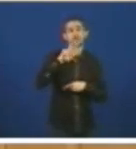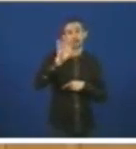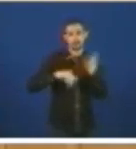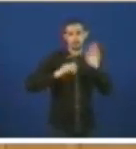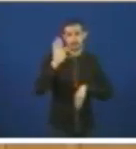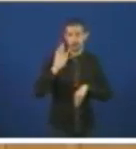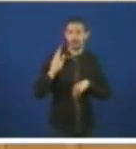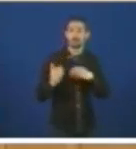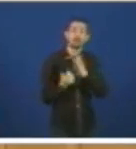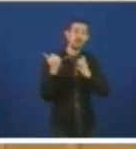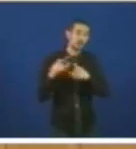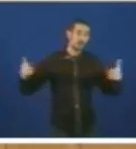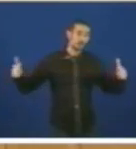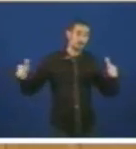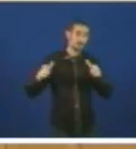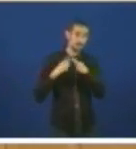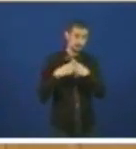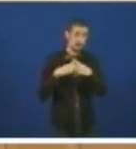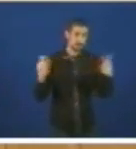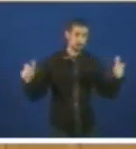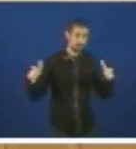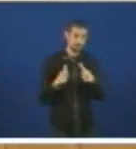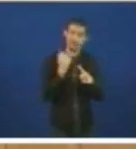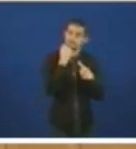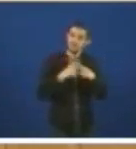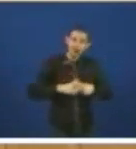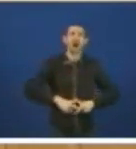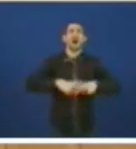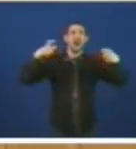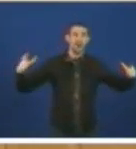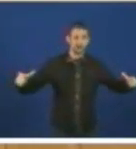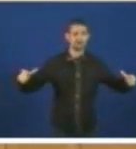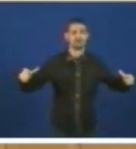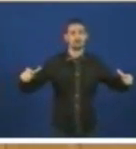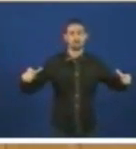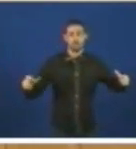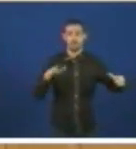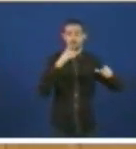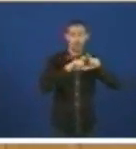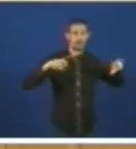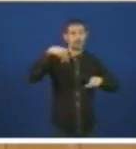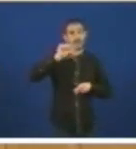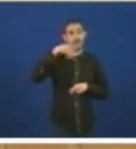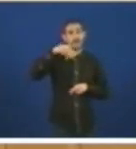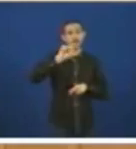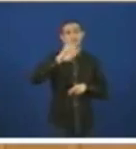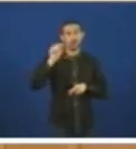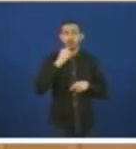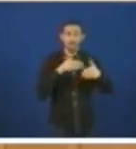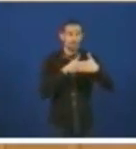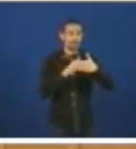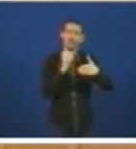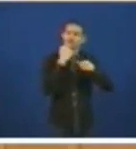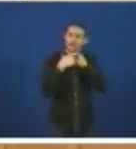e cada vez eses buques teñen maior dimensións Navantia ten unha limitación por os diques que ten o dique maior que ten